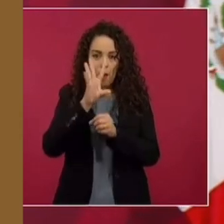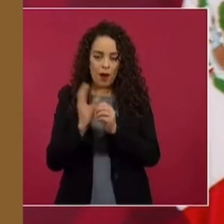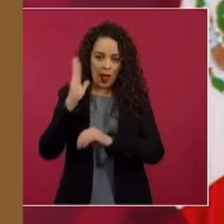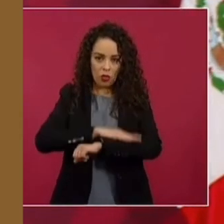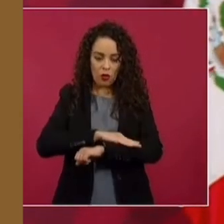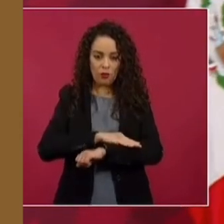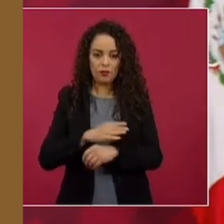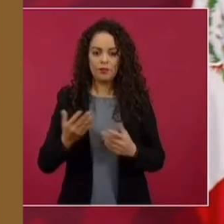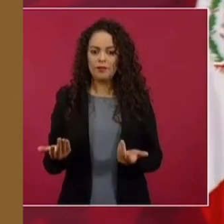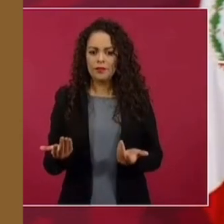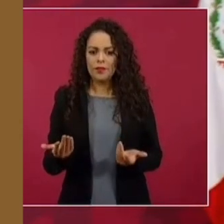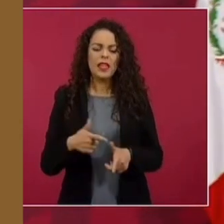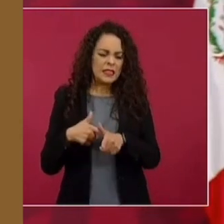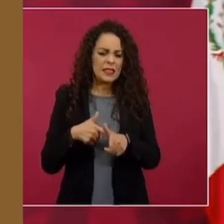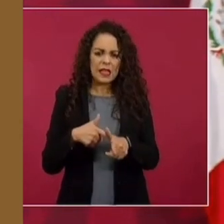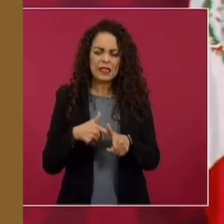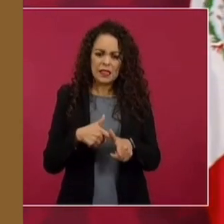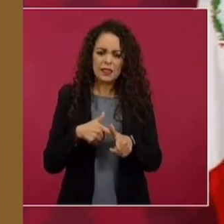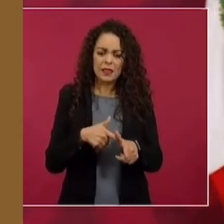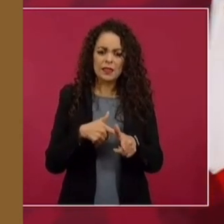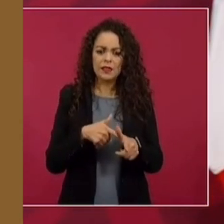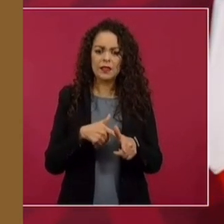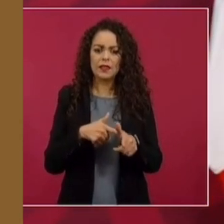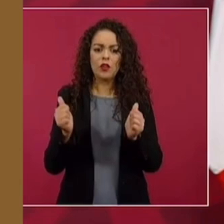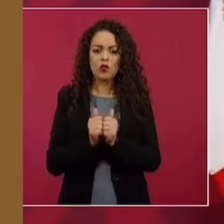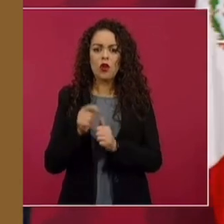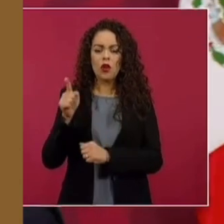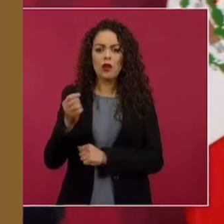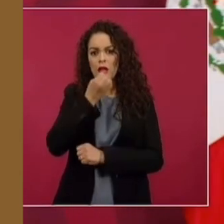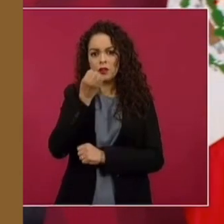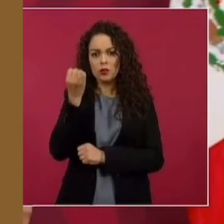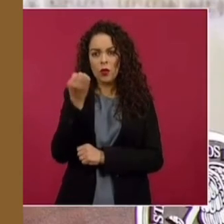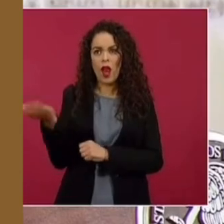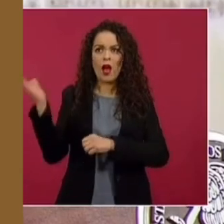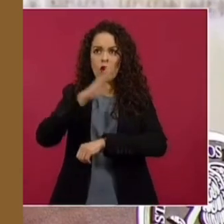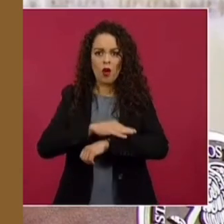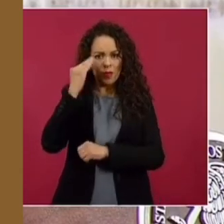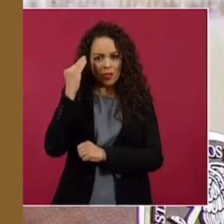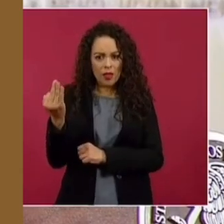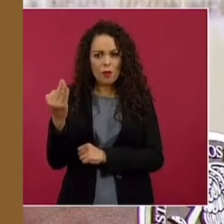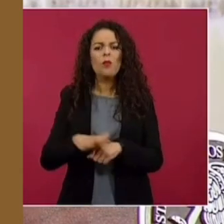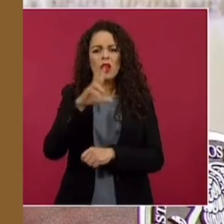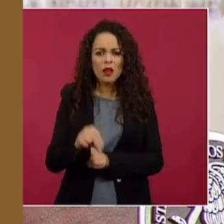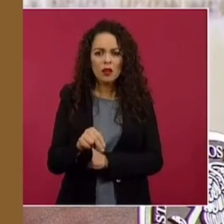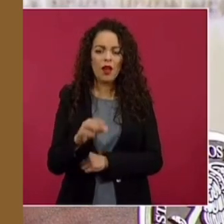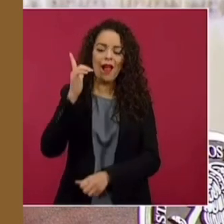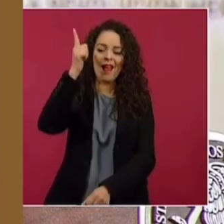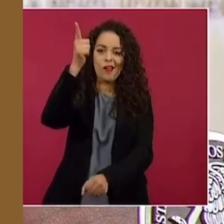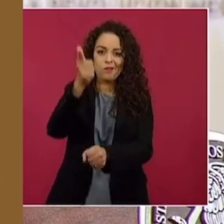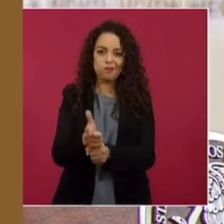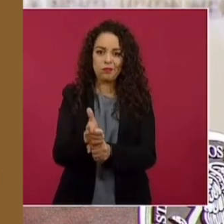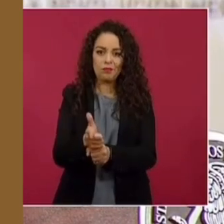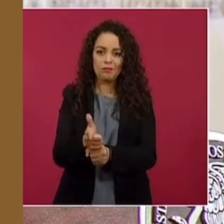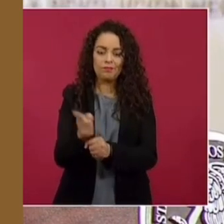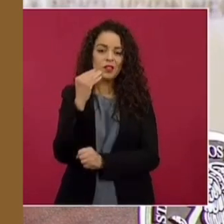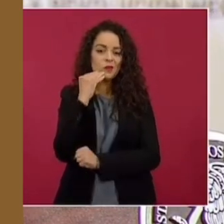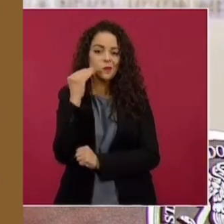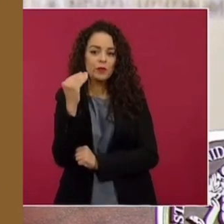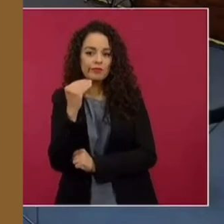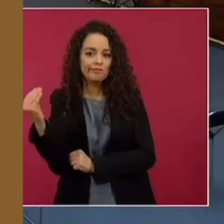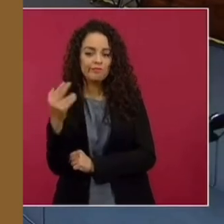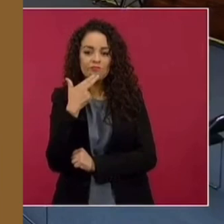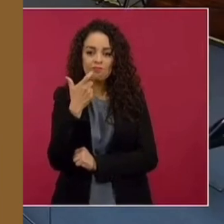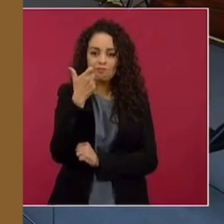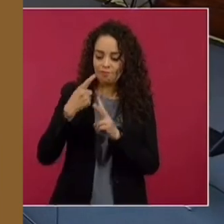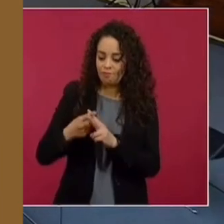¿Por qué no se continúa con la escuela de tiempo completo? Porque se encontró de que habían malos manejos, porque se entregaban los